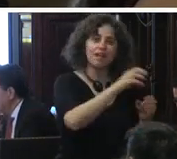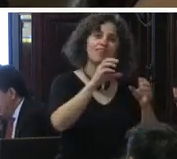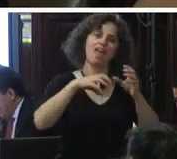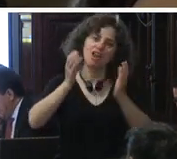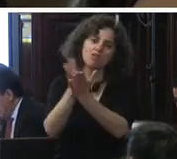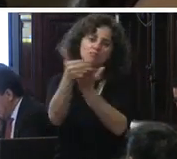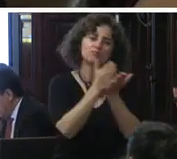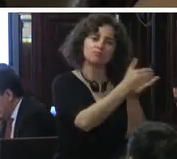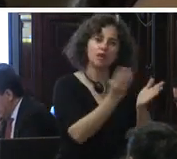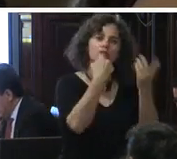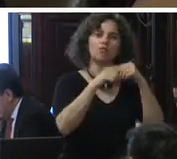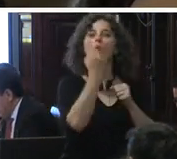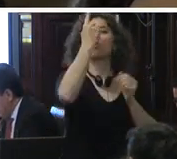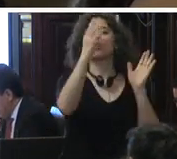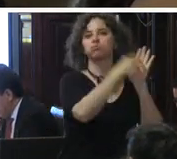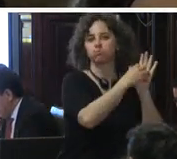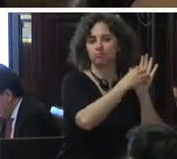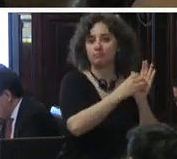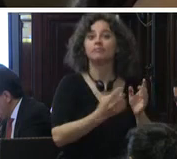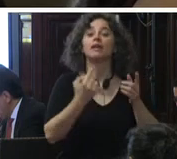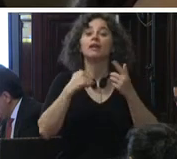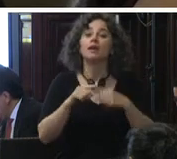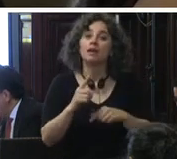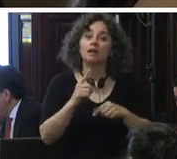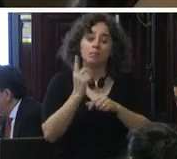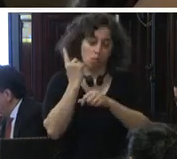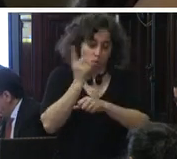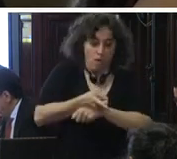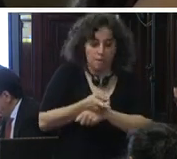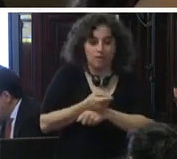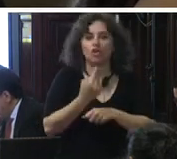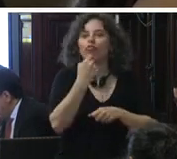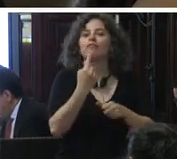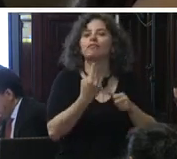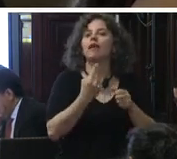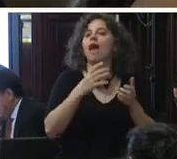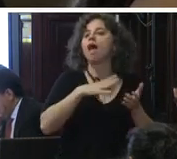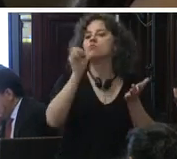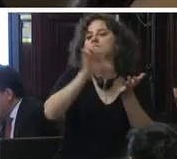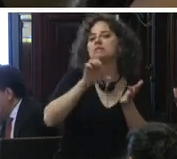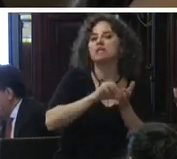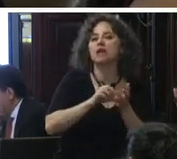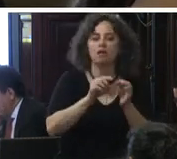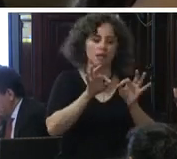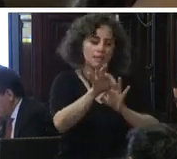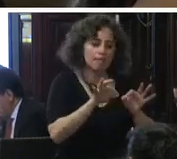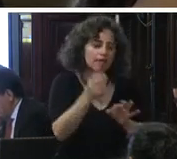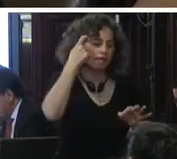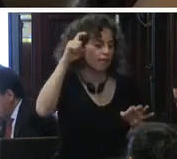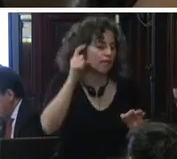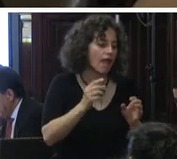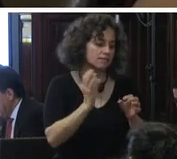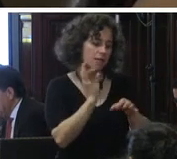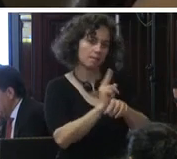entre otras medidas este nuevo ordenamiento uno establece un sistema de medidas cautelares dos